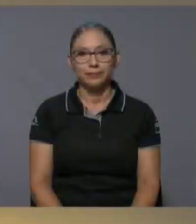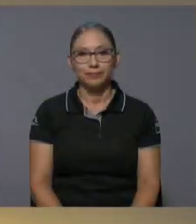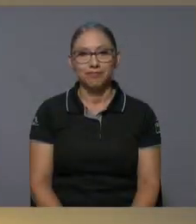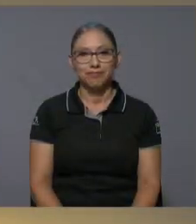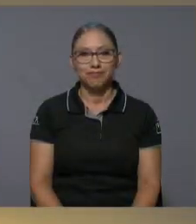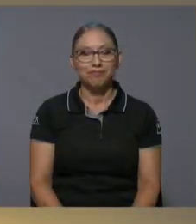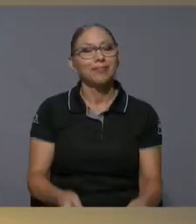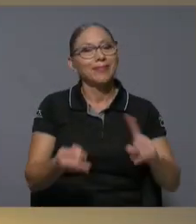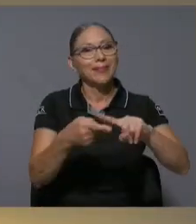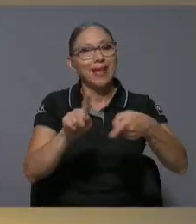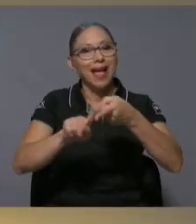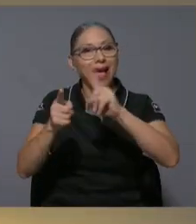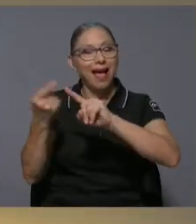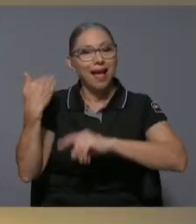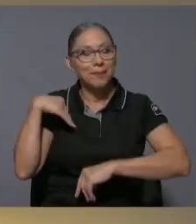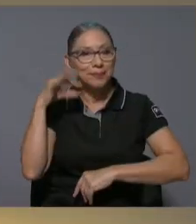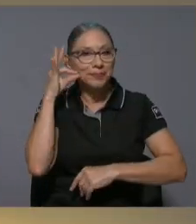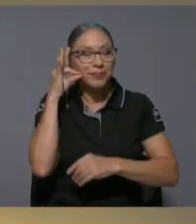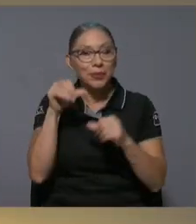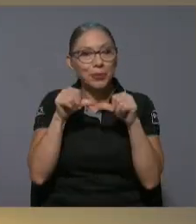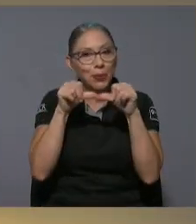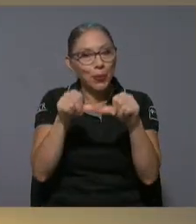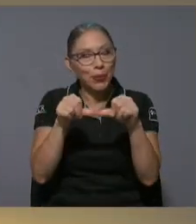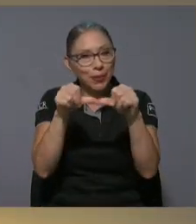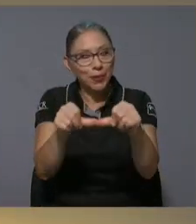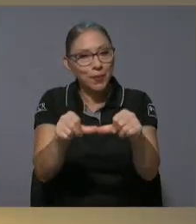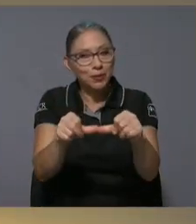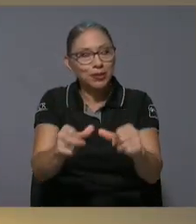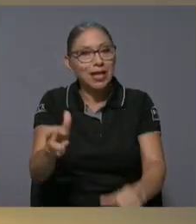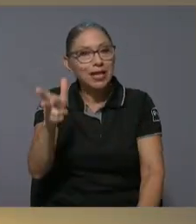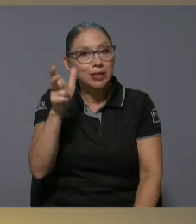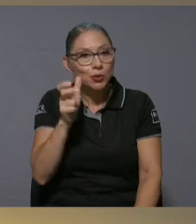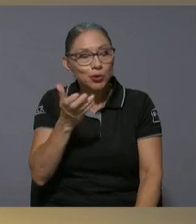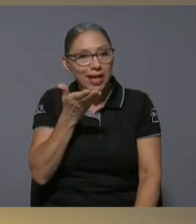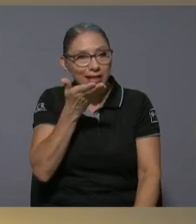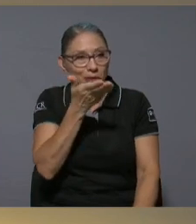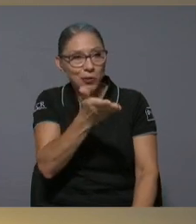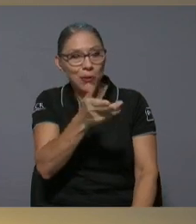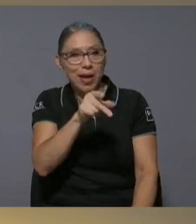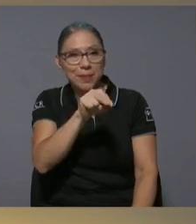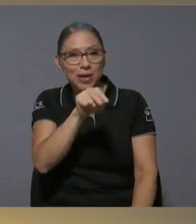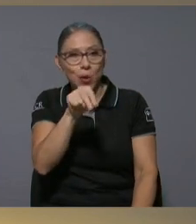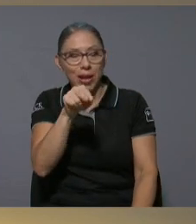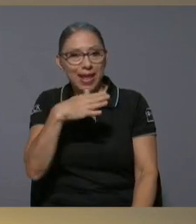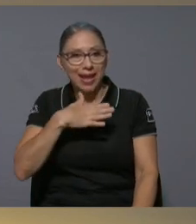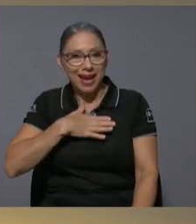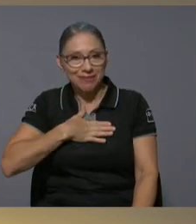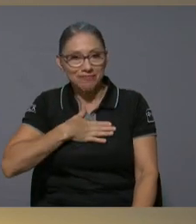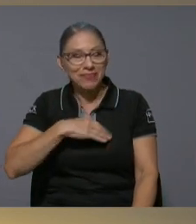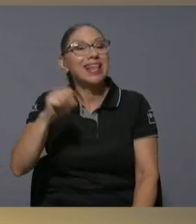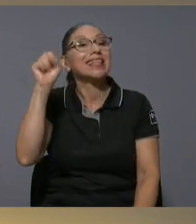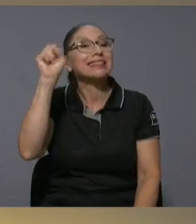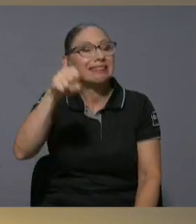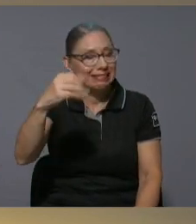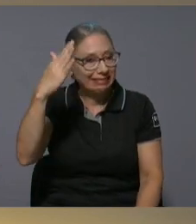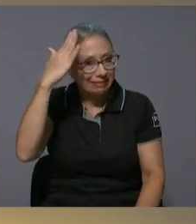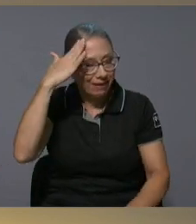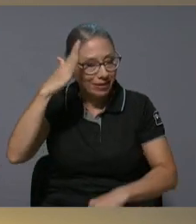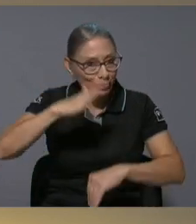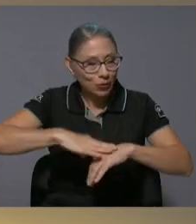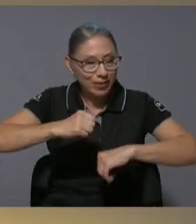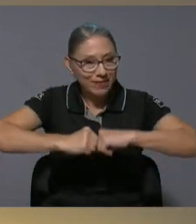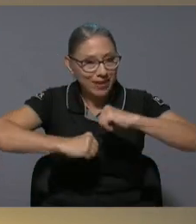continuamos amigas y amigos escuchando a mi colega el que sí sabe de infraestructura